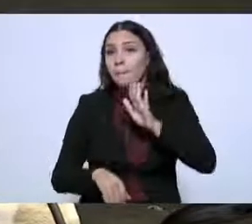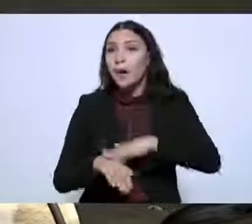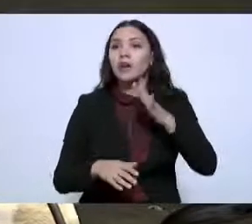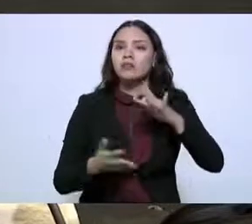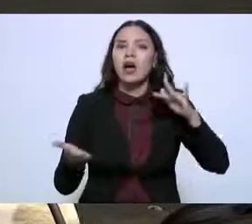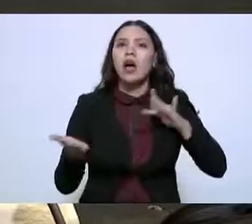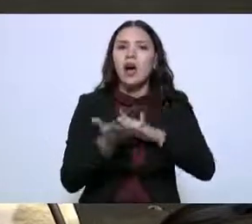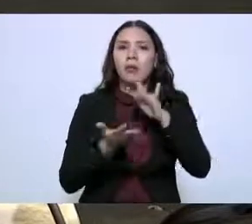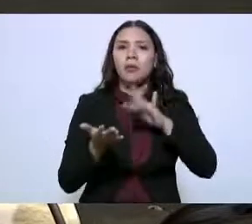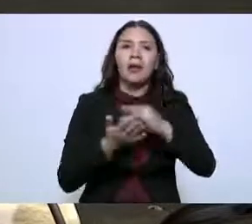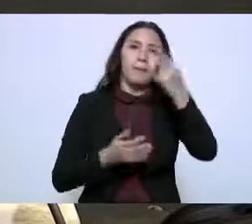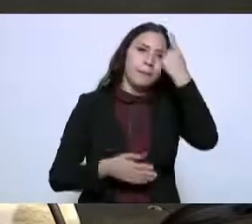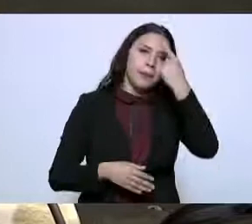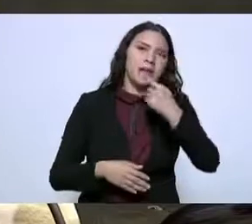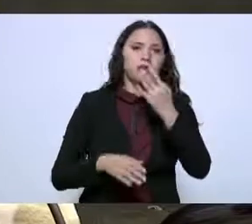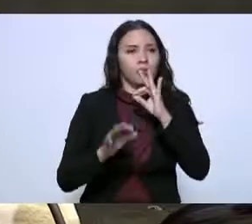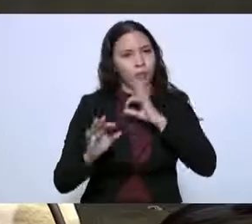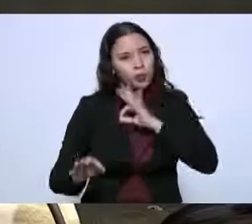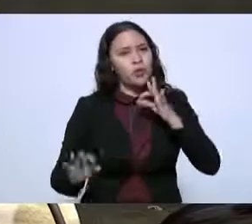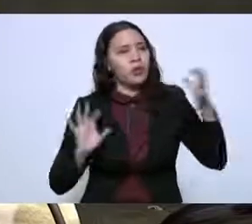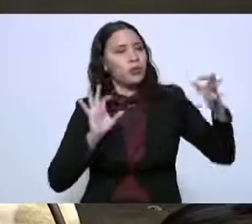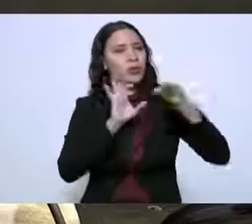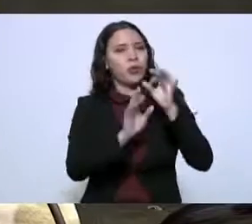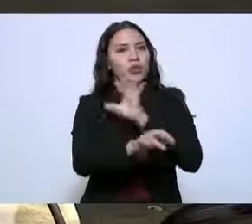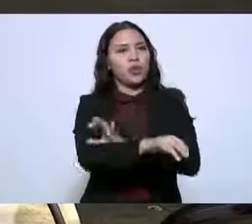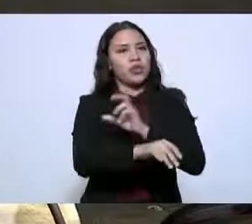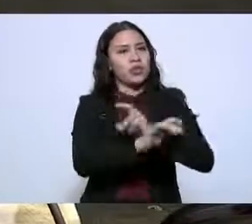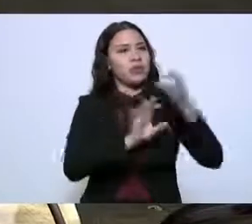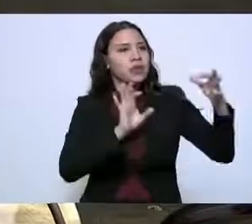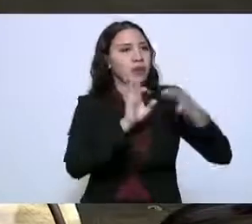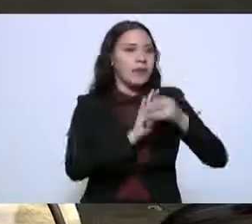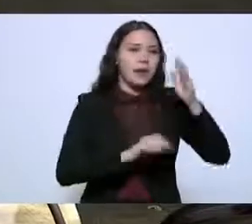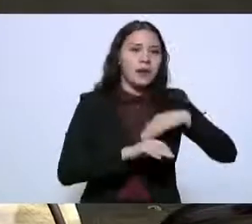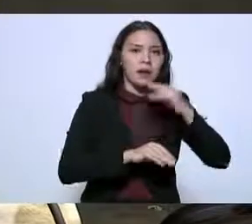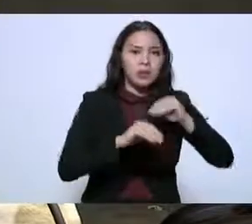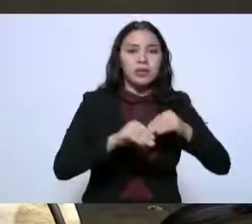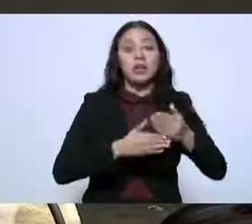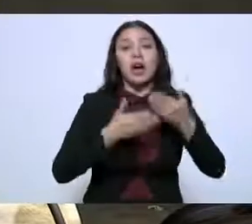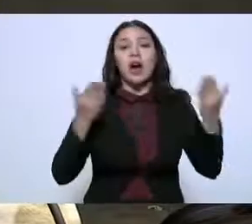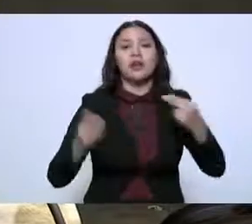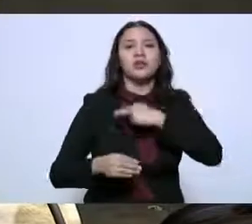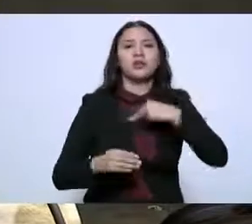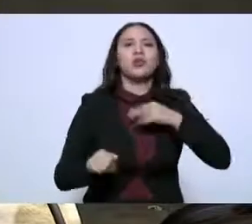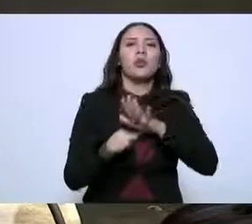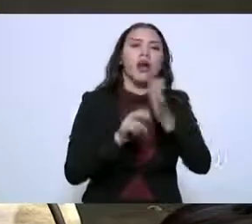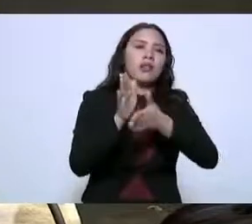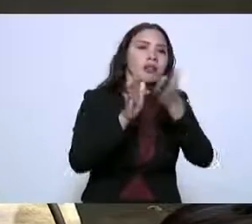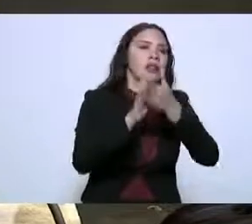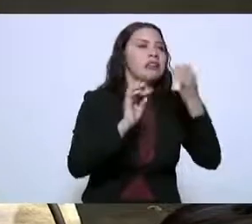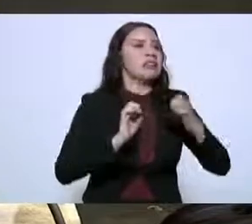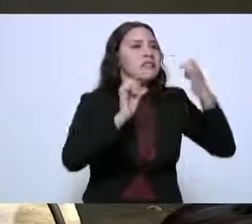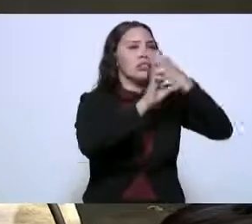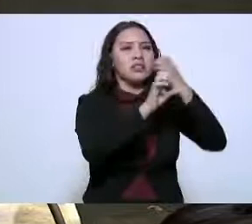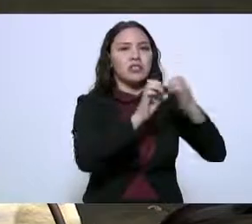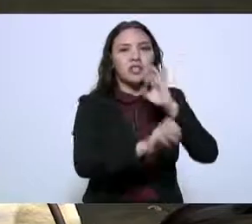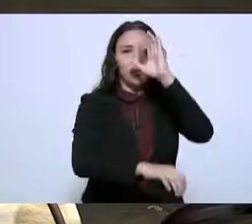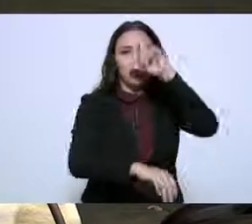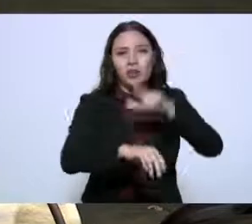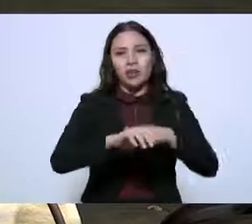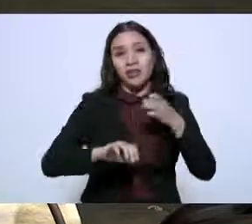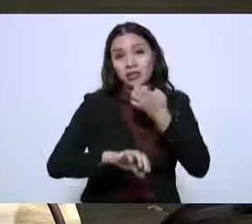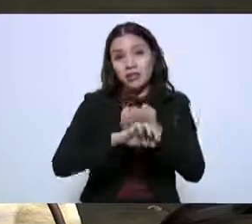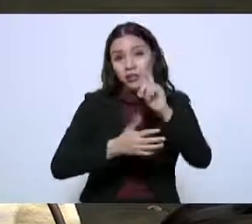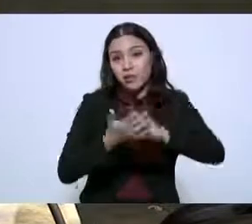en el estado de Tamaulipas con una coordinación cercana dentro de la infraestructura cultural que tenemos en el estado está